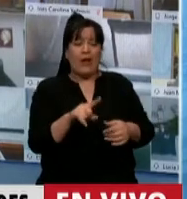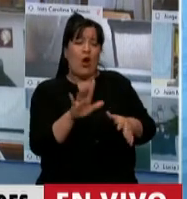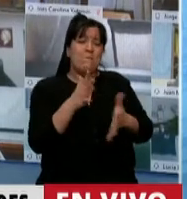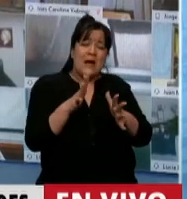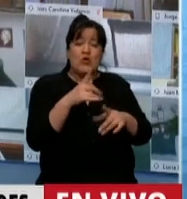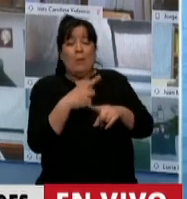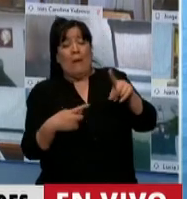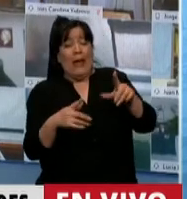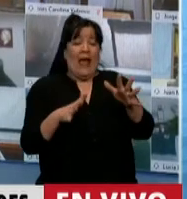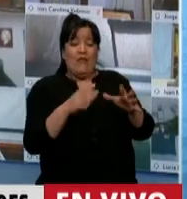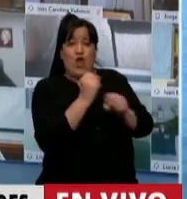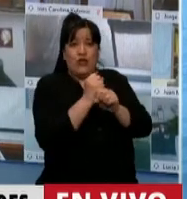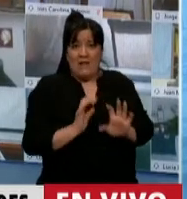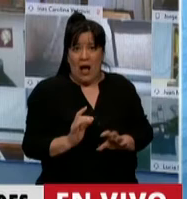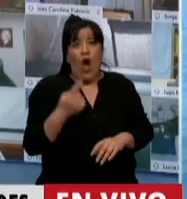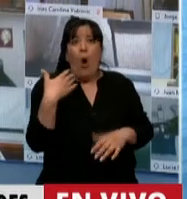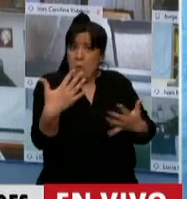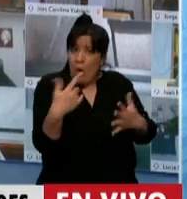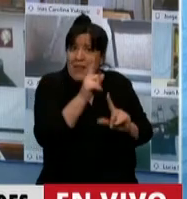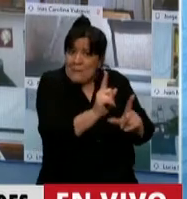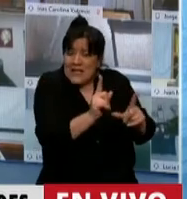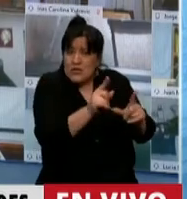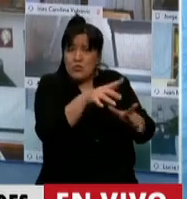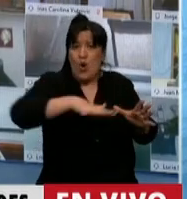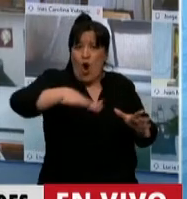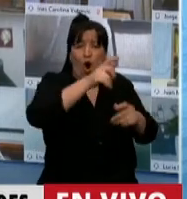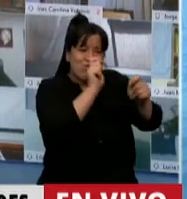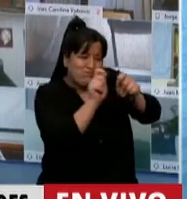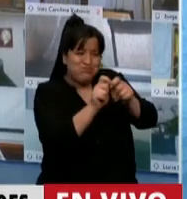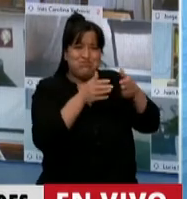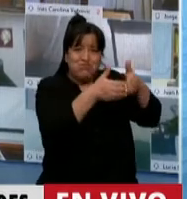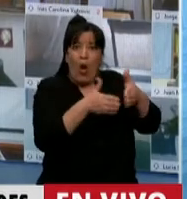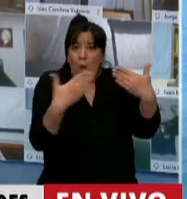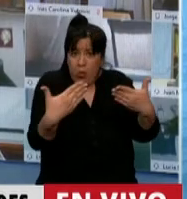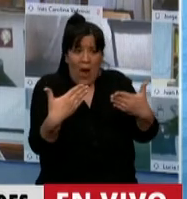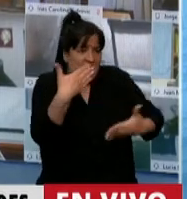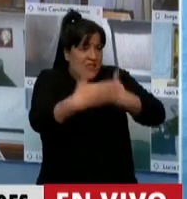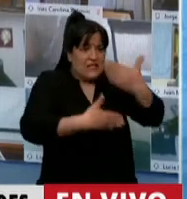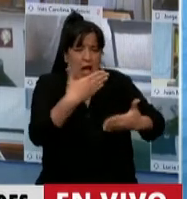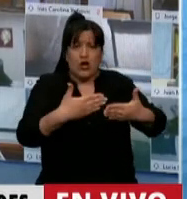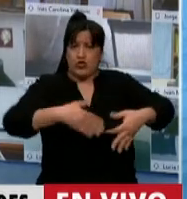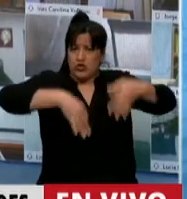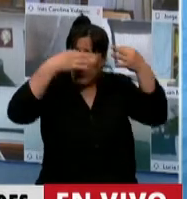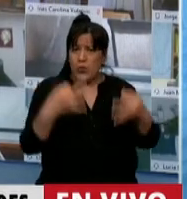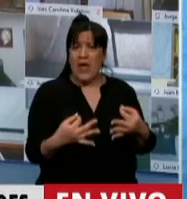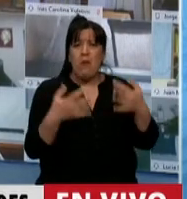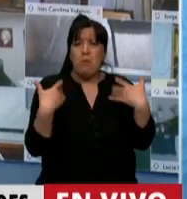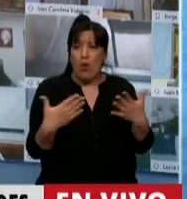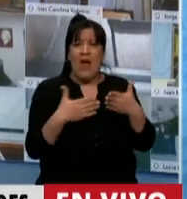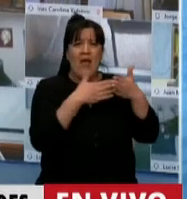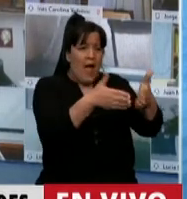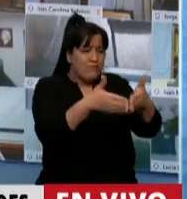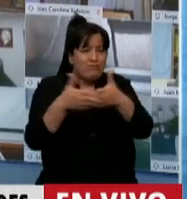-trabajando y podría ser parte de un proceso de desarrollo efectivamente de una